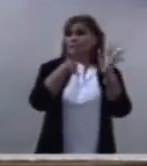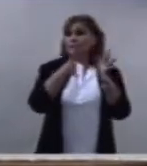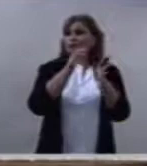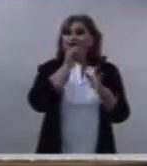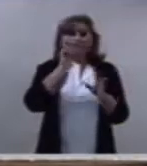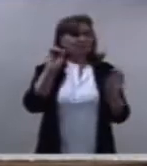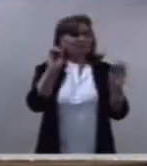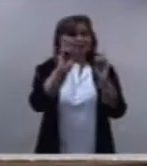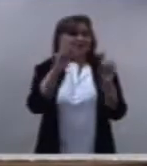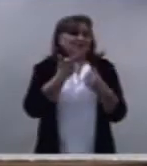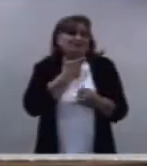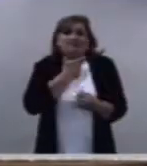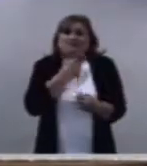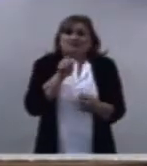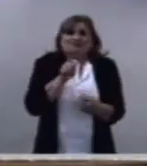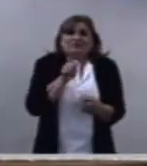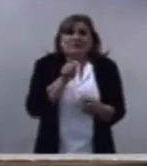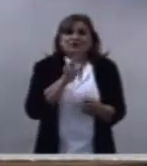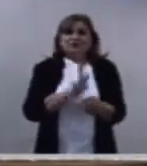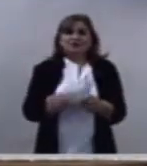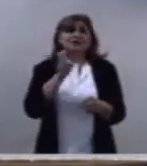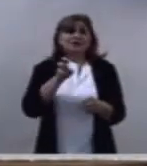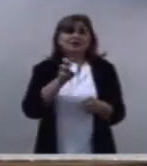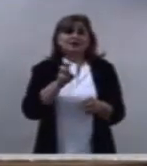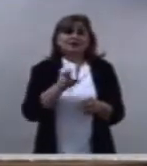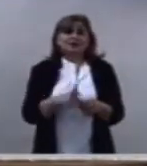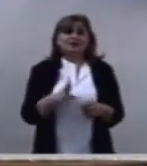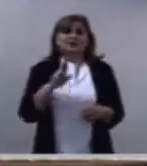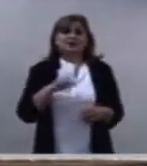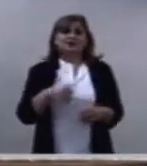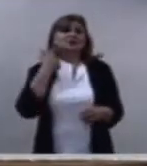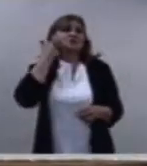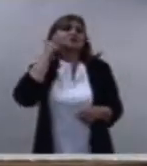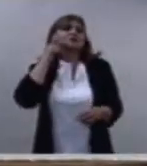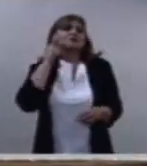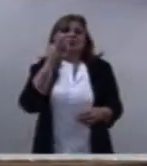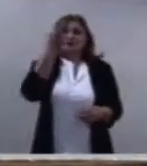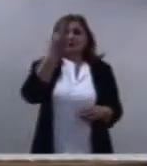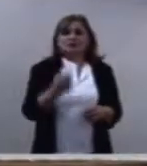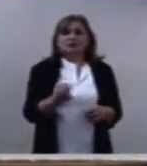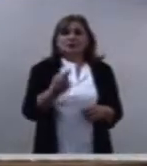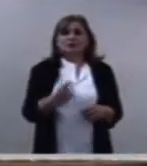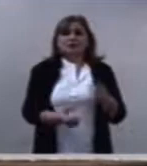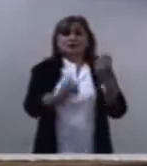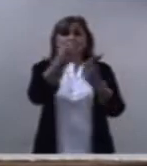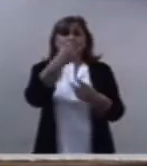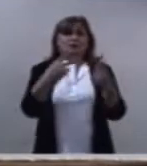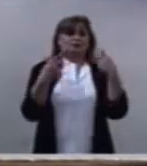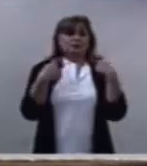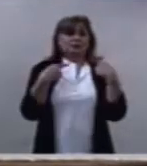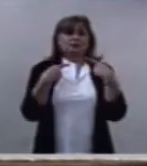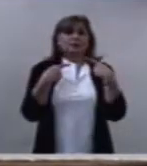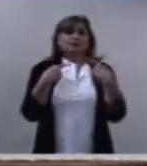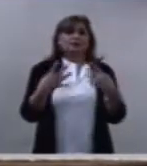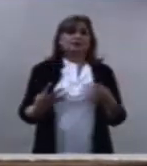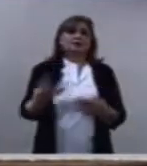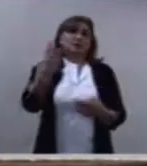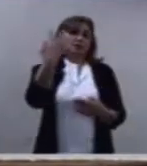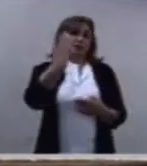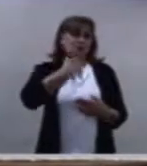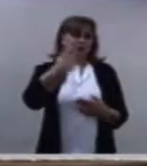corregimos pero no queremos corregirnos aceptar la